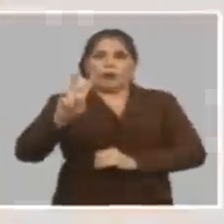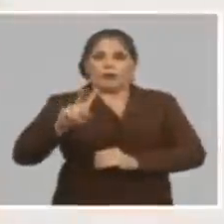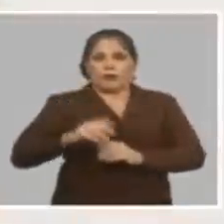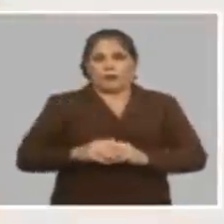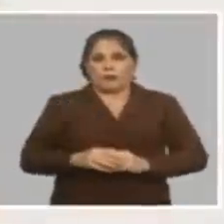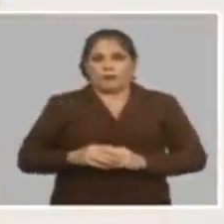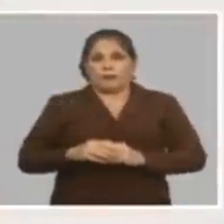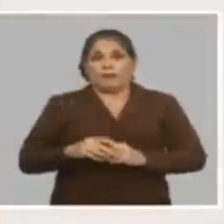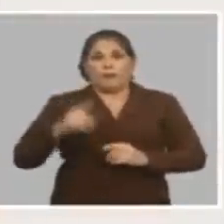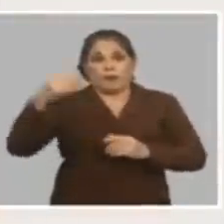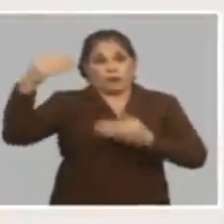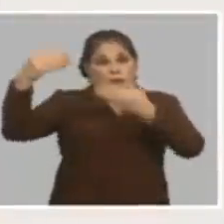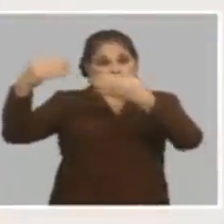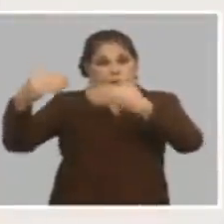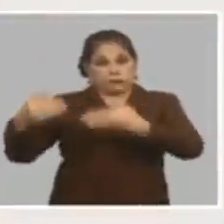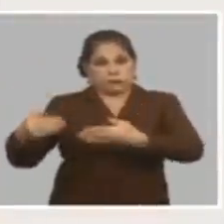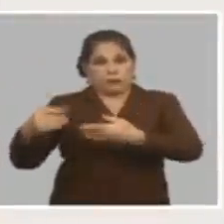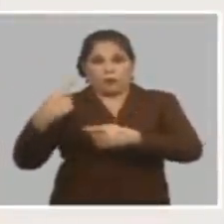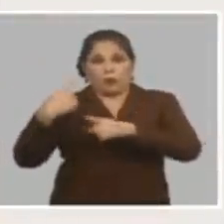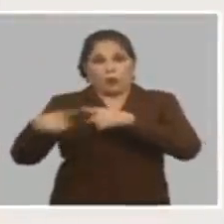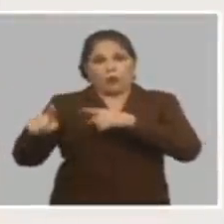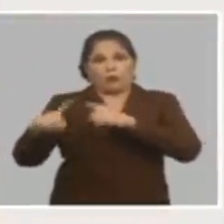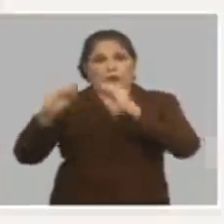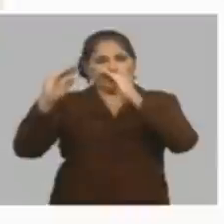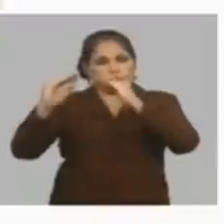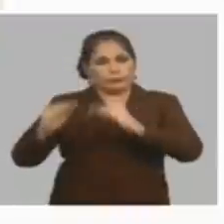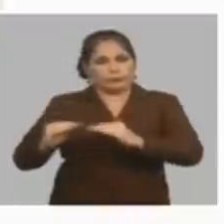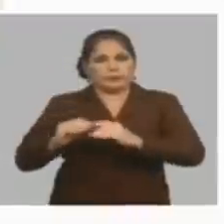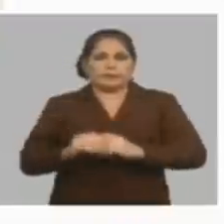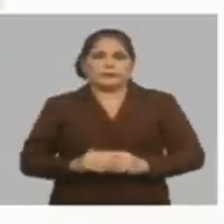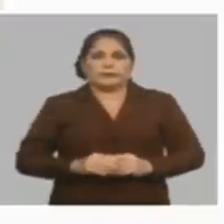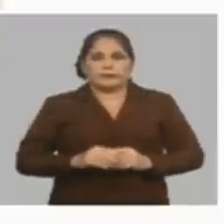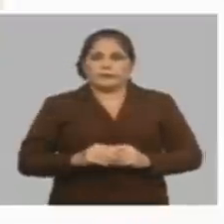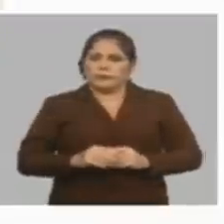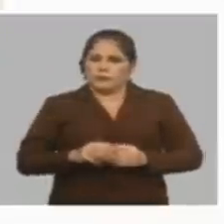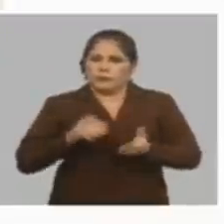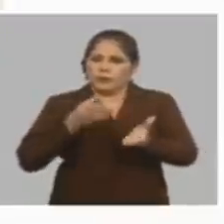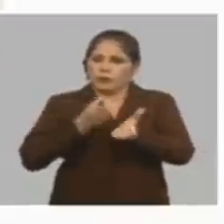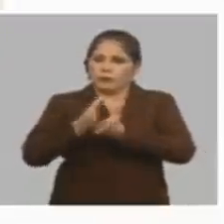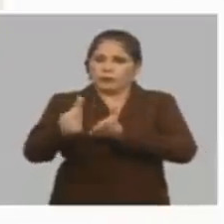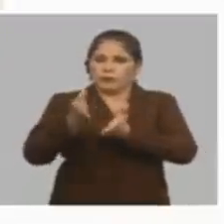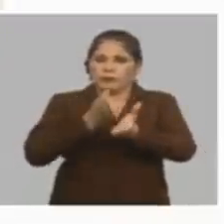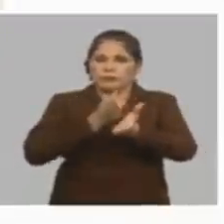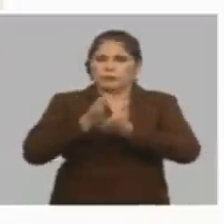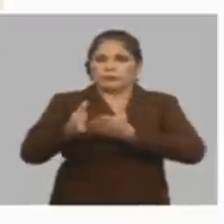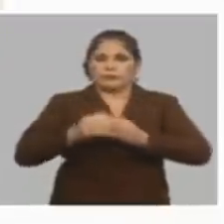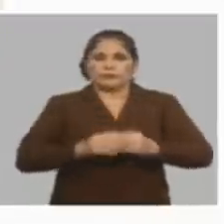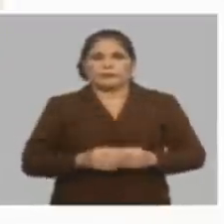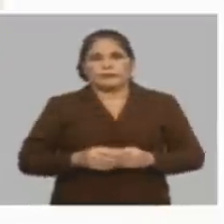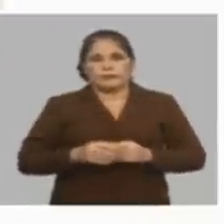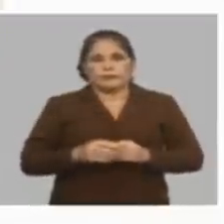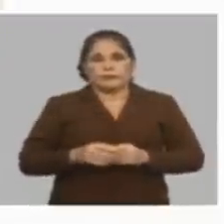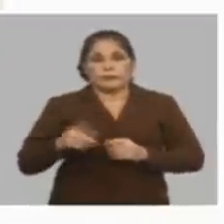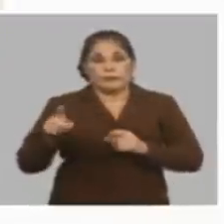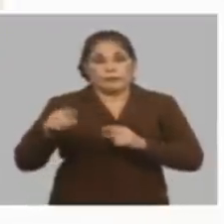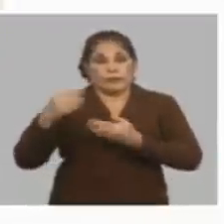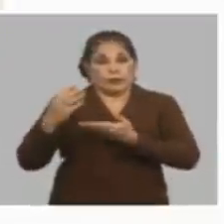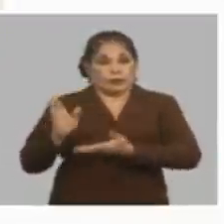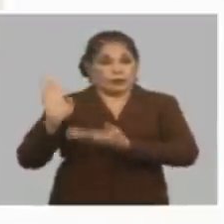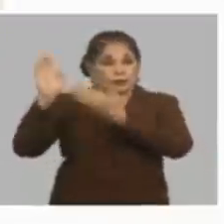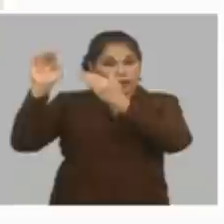aquí están otros hasta llegar a los 42 si y estos son